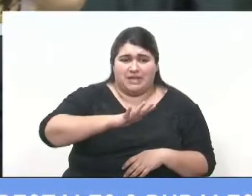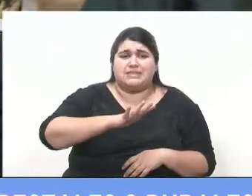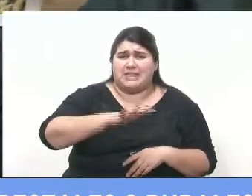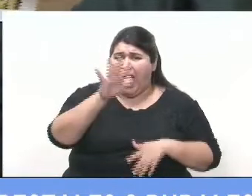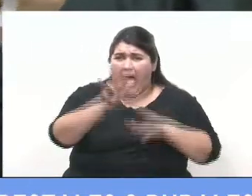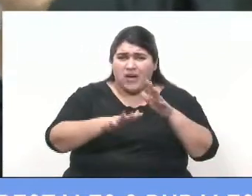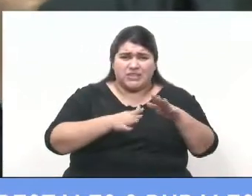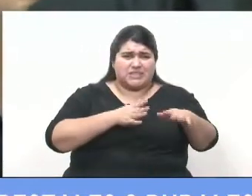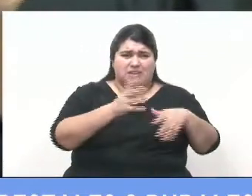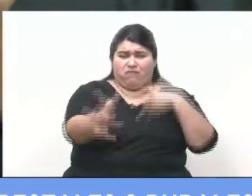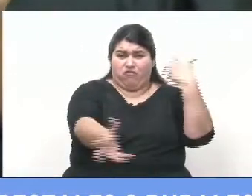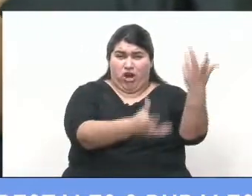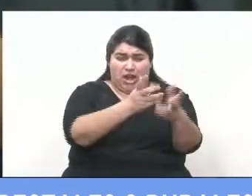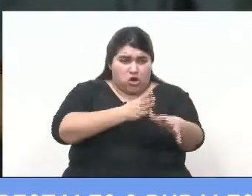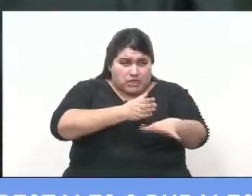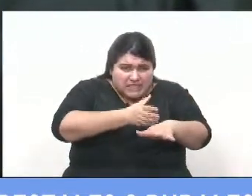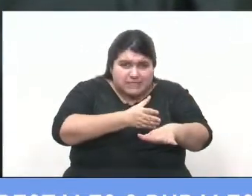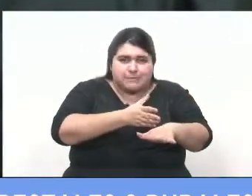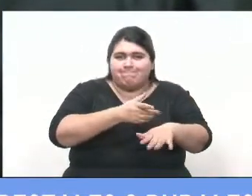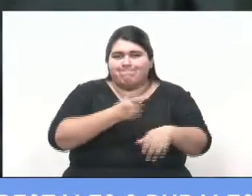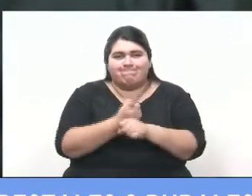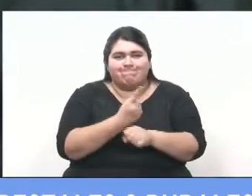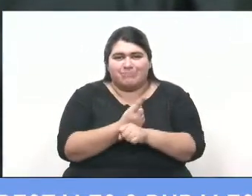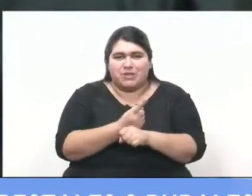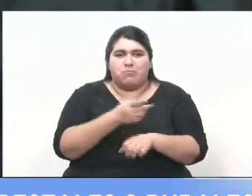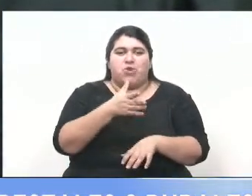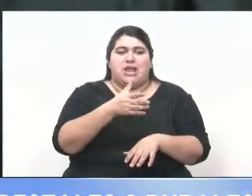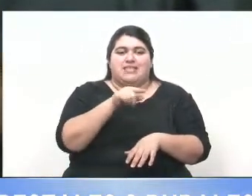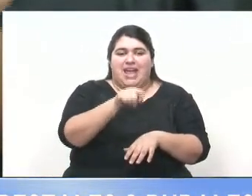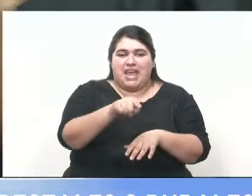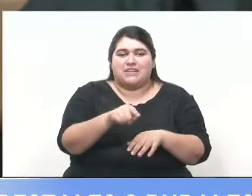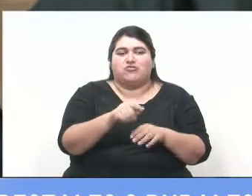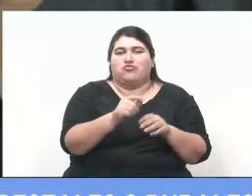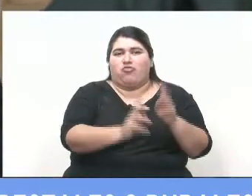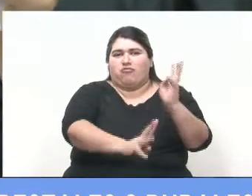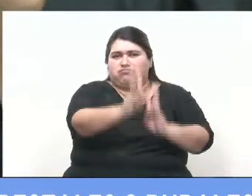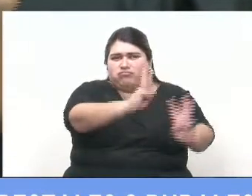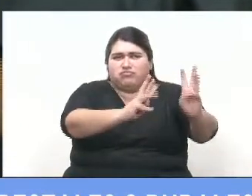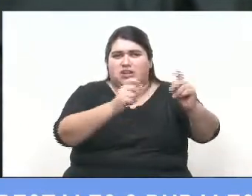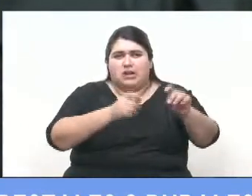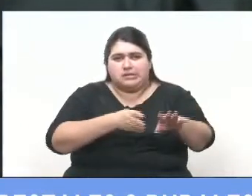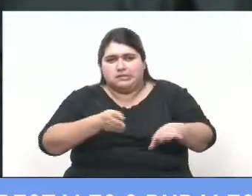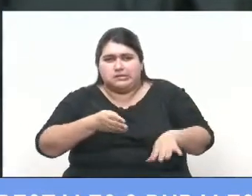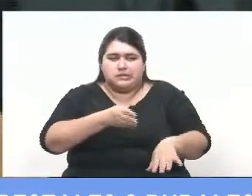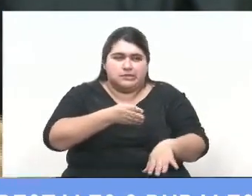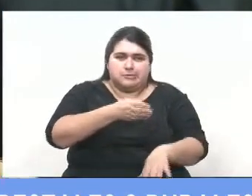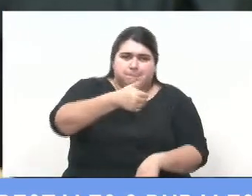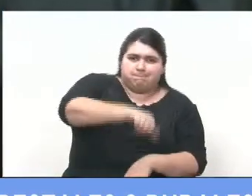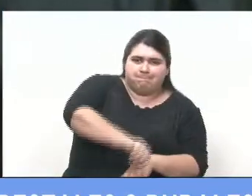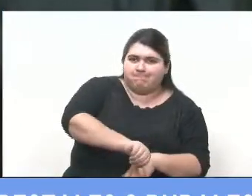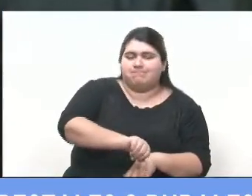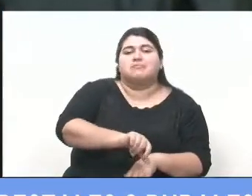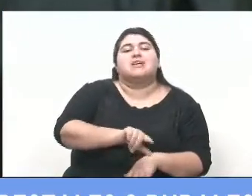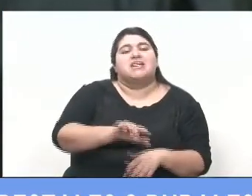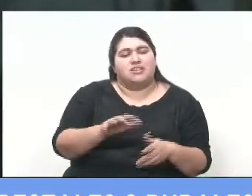acceso, porque también esto es lo que dificulta el acceso a los víveres y a todo lo que esto significa. Así que